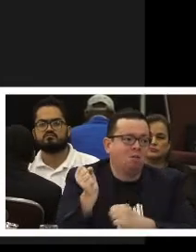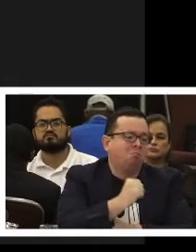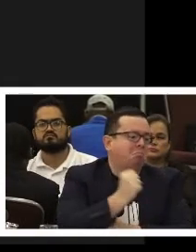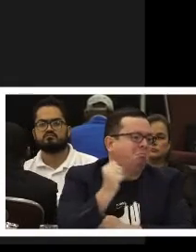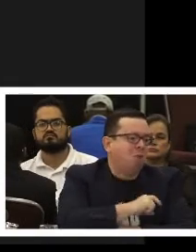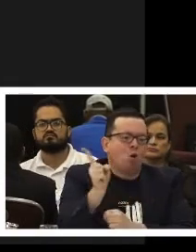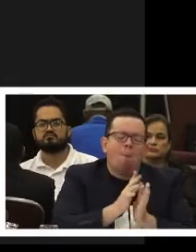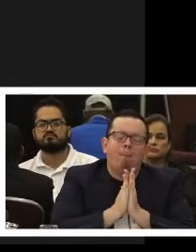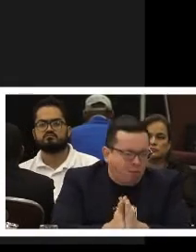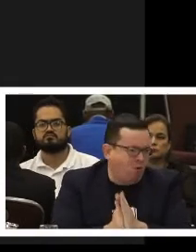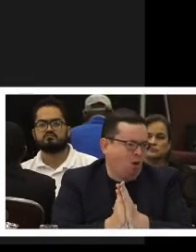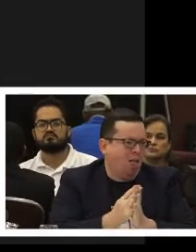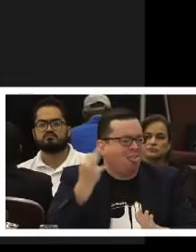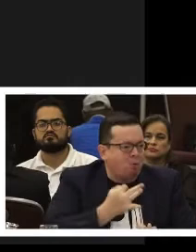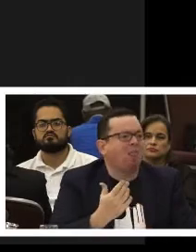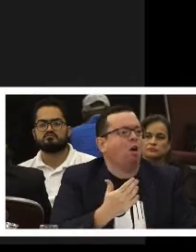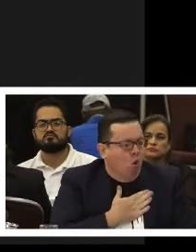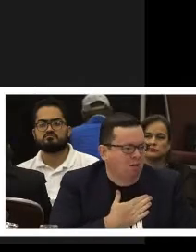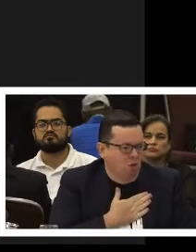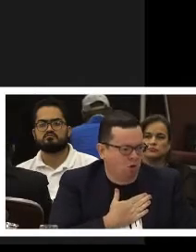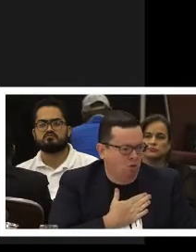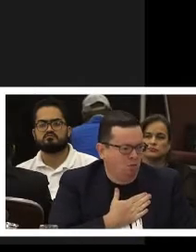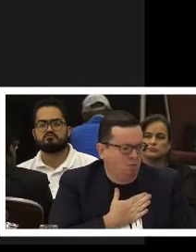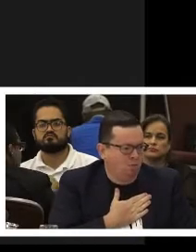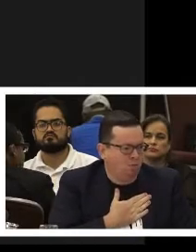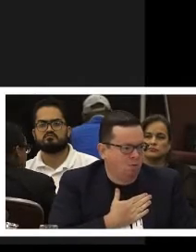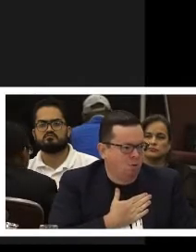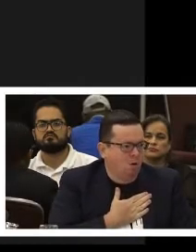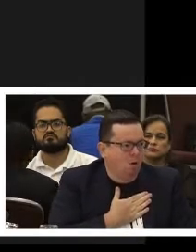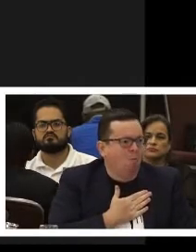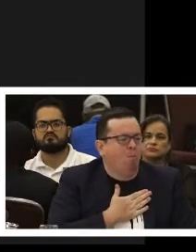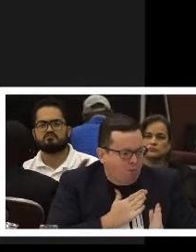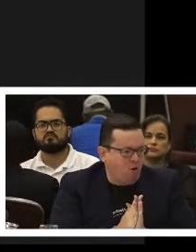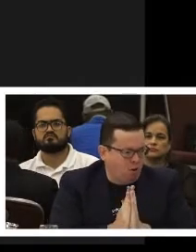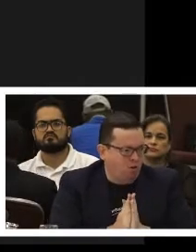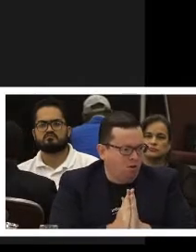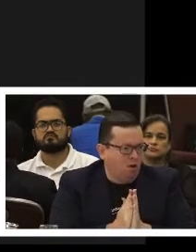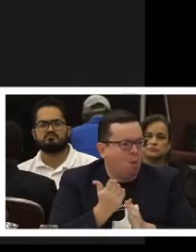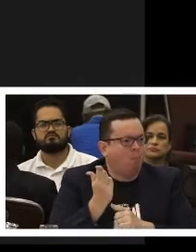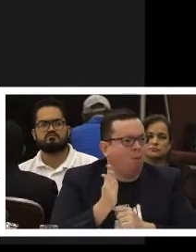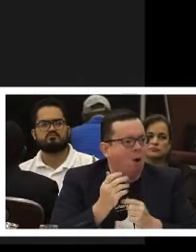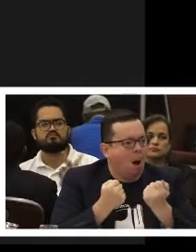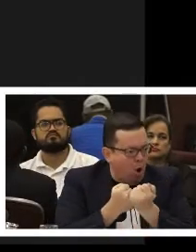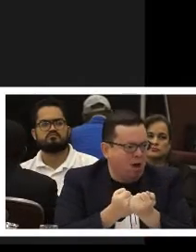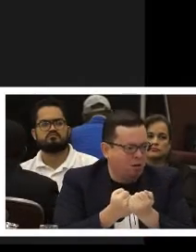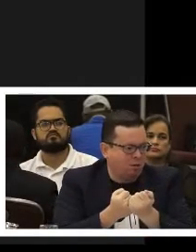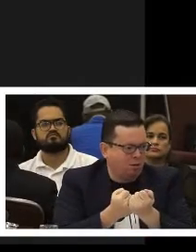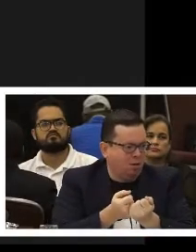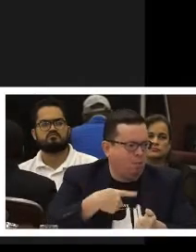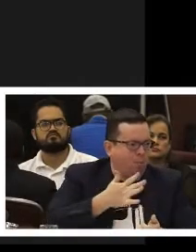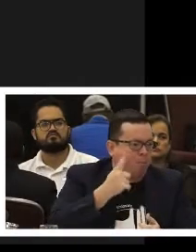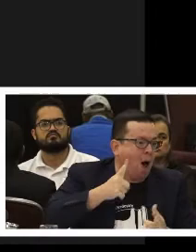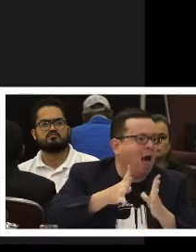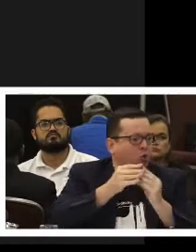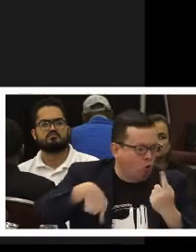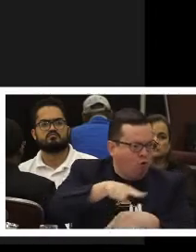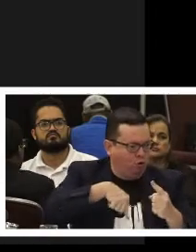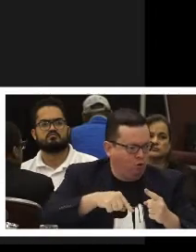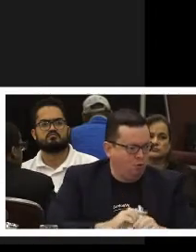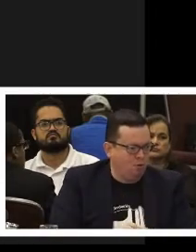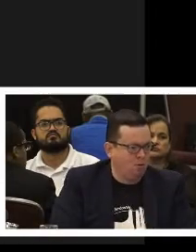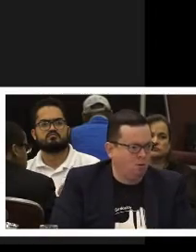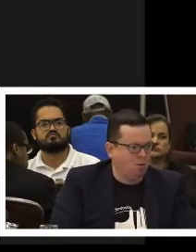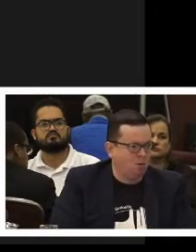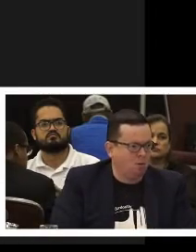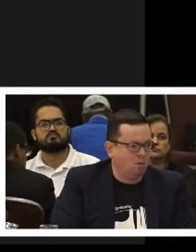vista gorda y enfóquense en las necesidades que tenemos nosotros como personas con discapacidad. Se los pido, representantes de Estado de todo corazón, apóyennos.